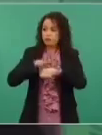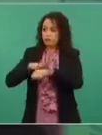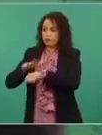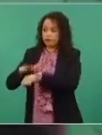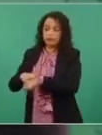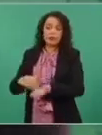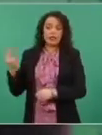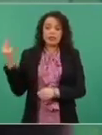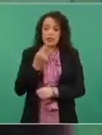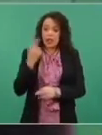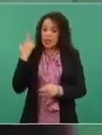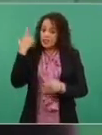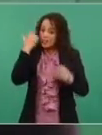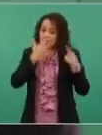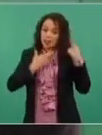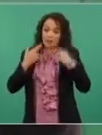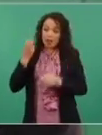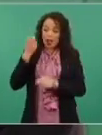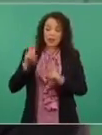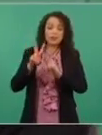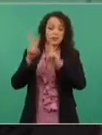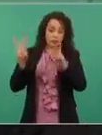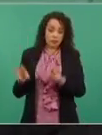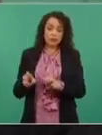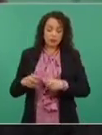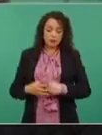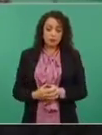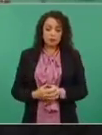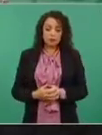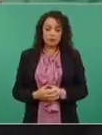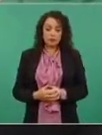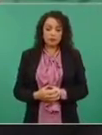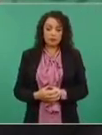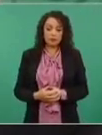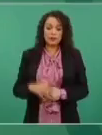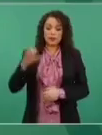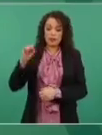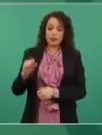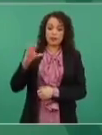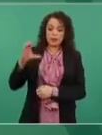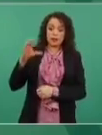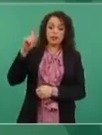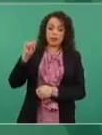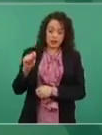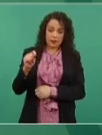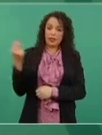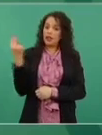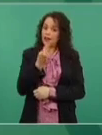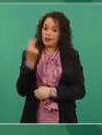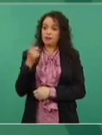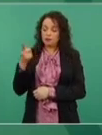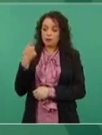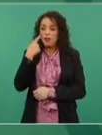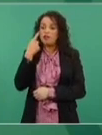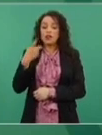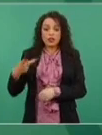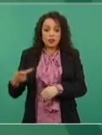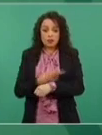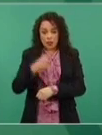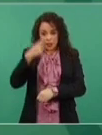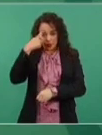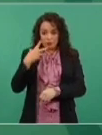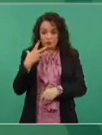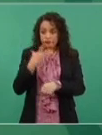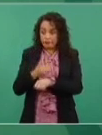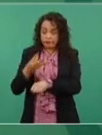esto, que intervenga la Secretaría de Comunicaciones, que